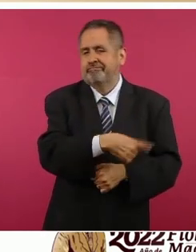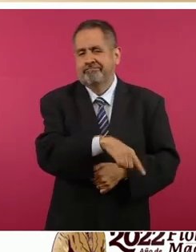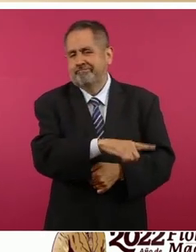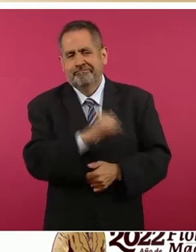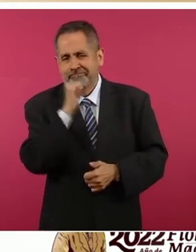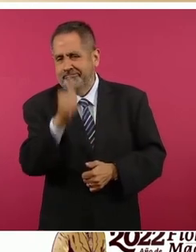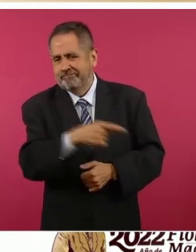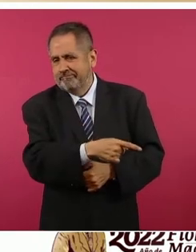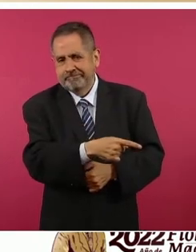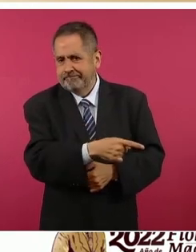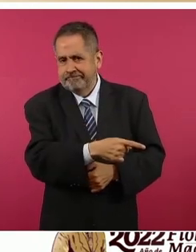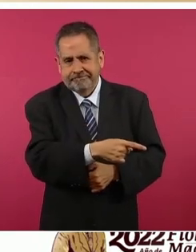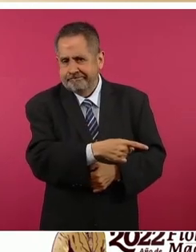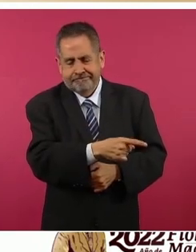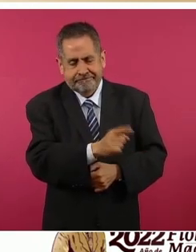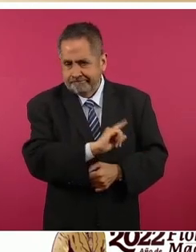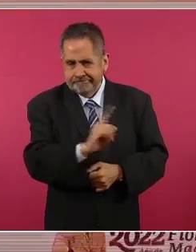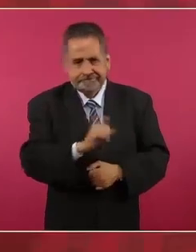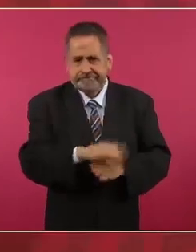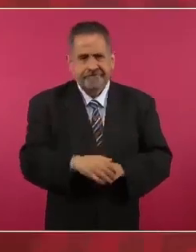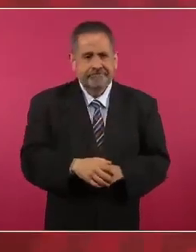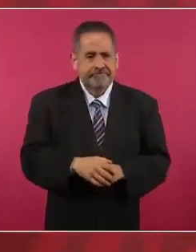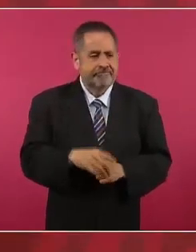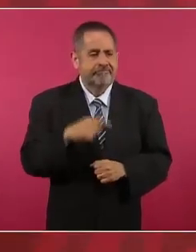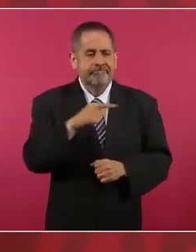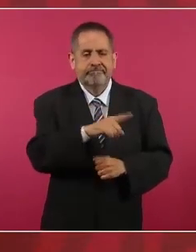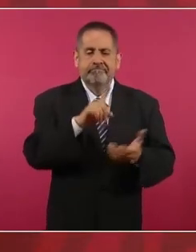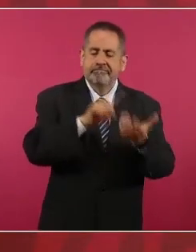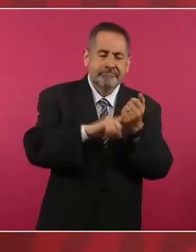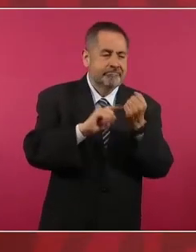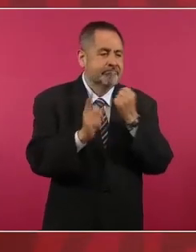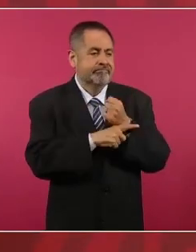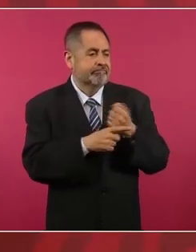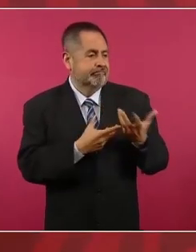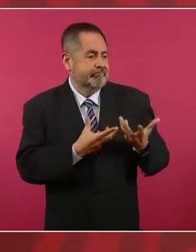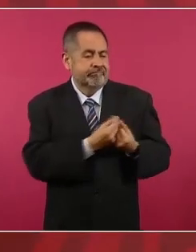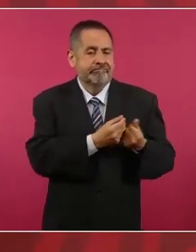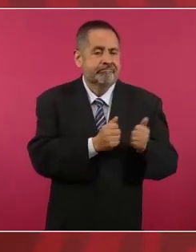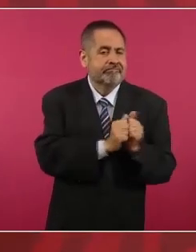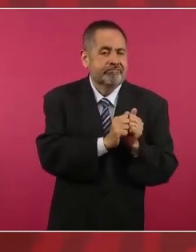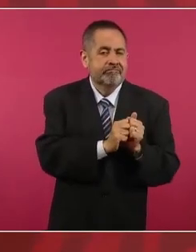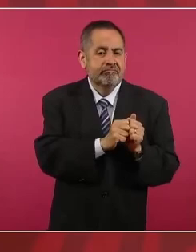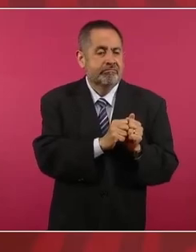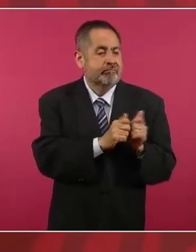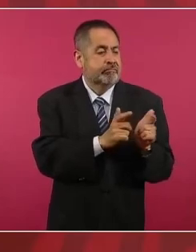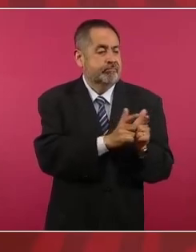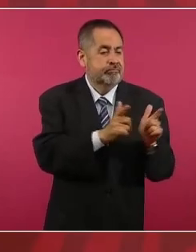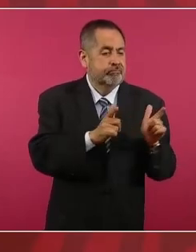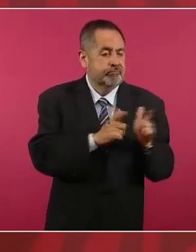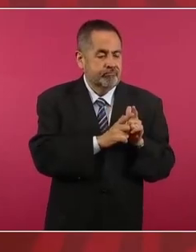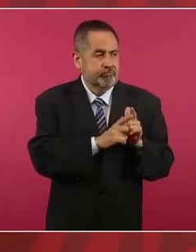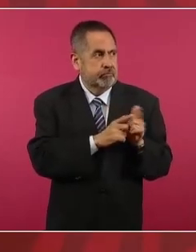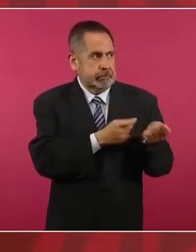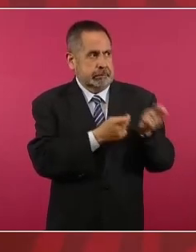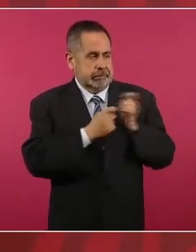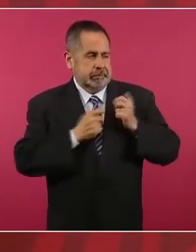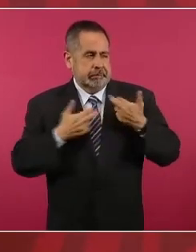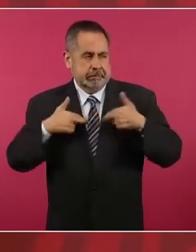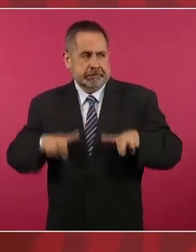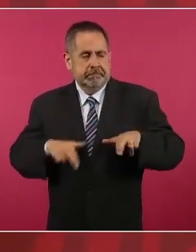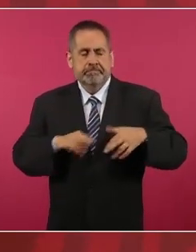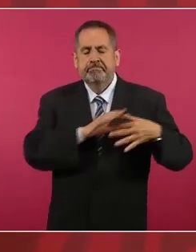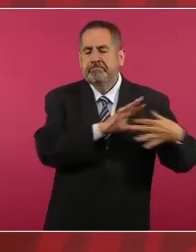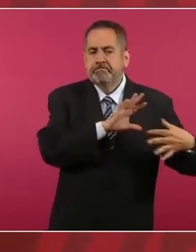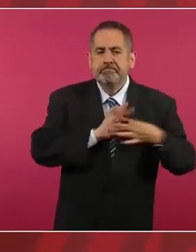representan a los grupos de